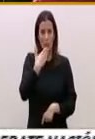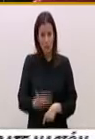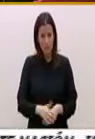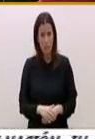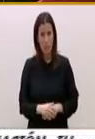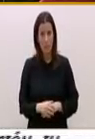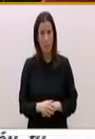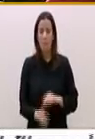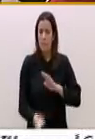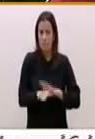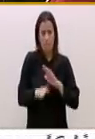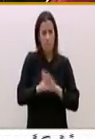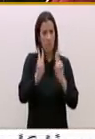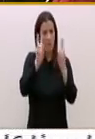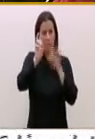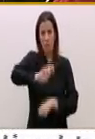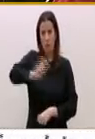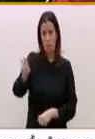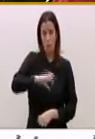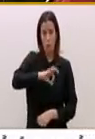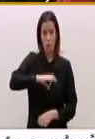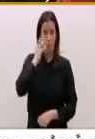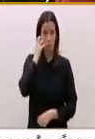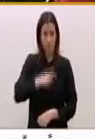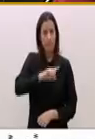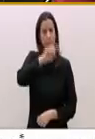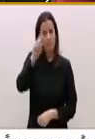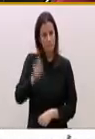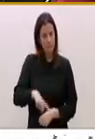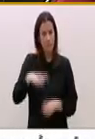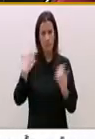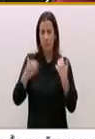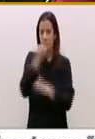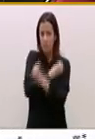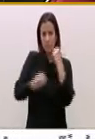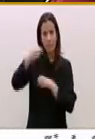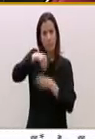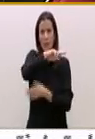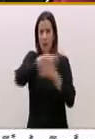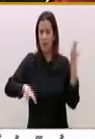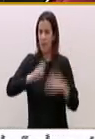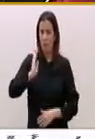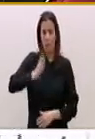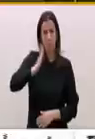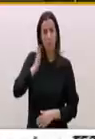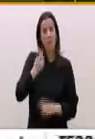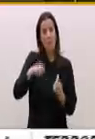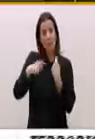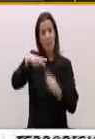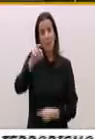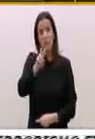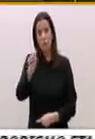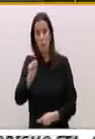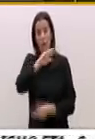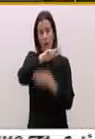continuamos con otro tema, señor Rajoy, que ha removido los cimientos económicos de Galicia y es la venta de Nova Galicia Banco. El